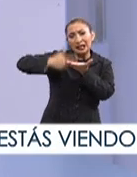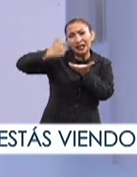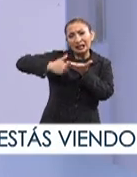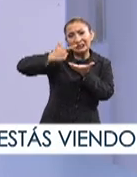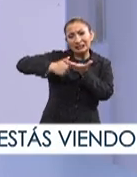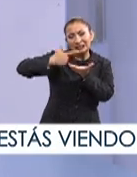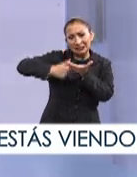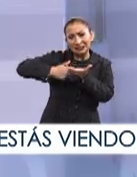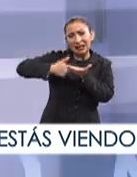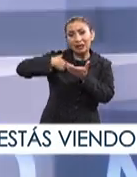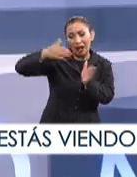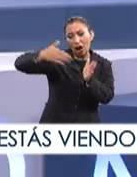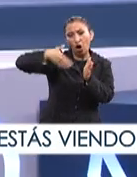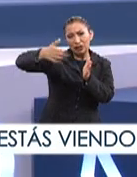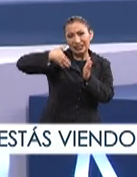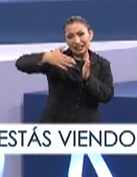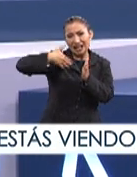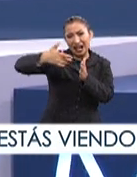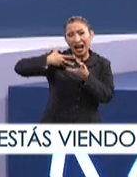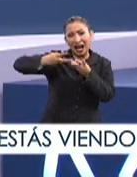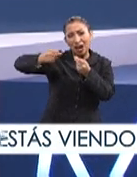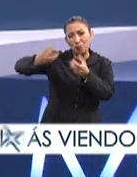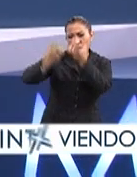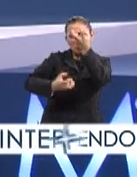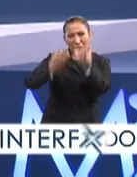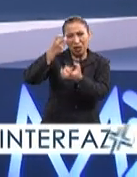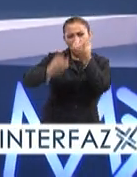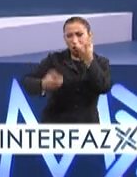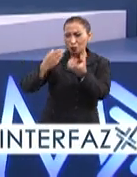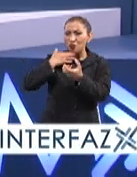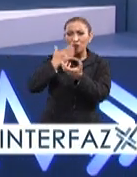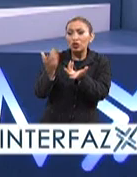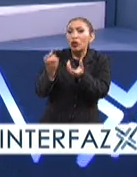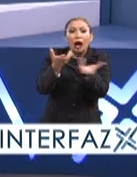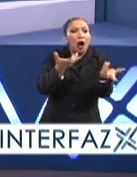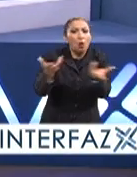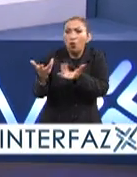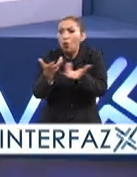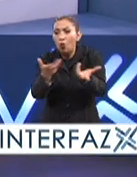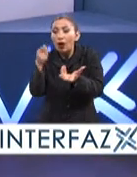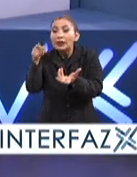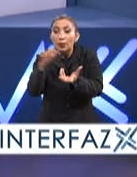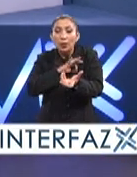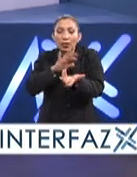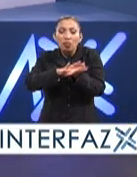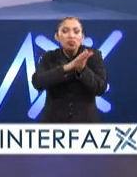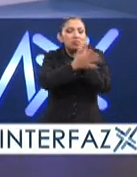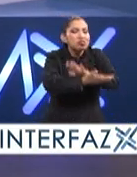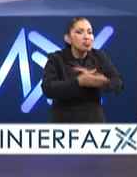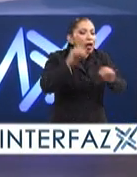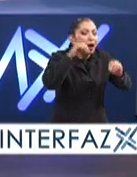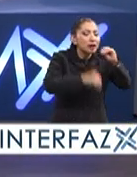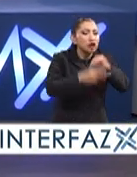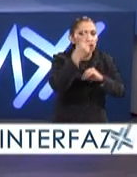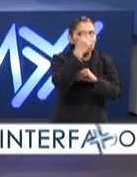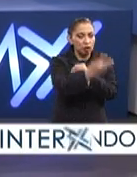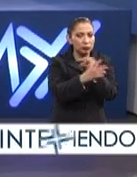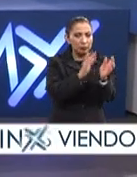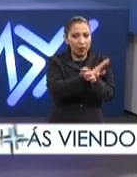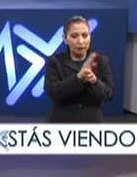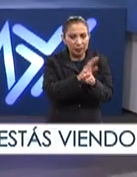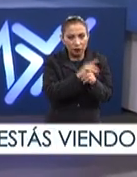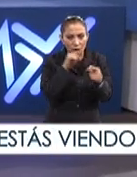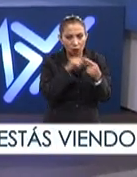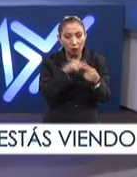vegetal gastado, el aceite de cocina gastado, que a nivel internacional también se ha estudiado, dijimos, pues tienes dos ventajas.